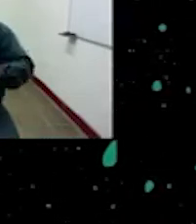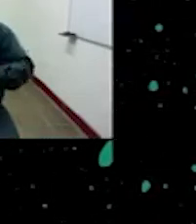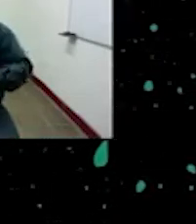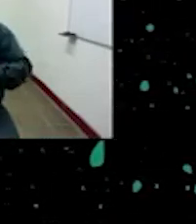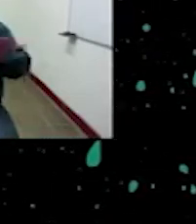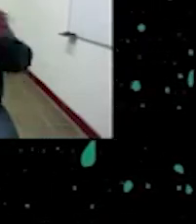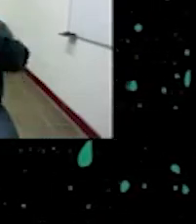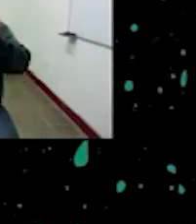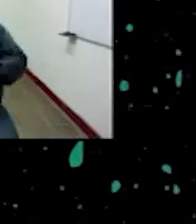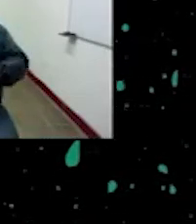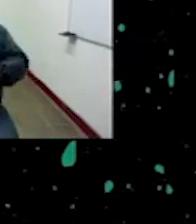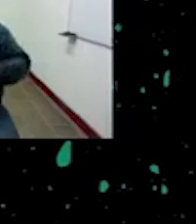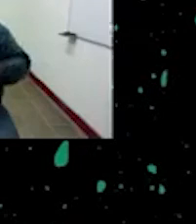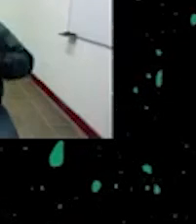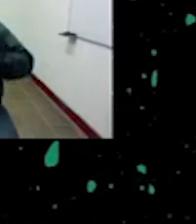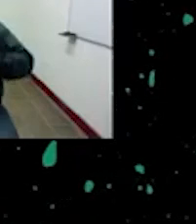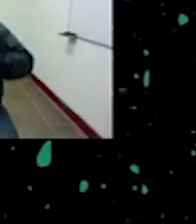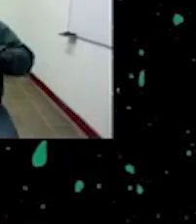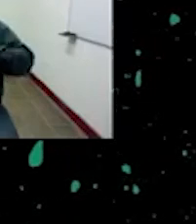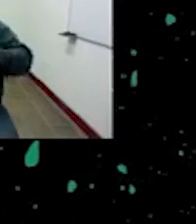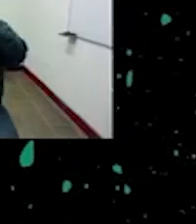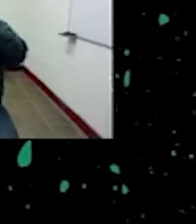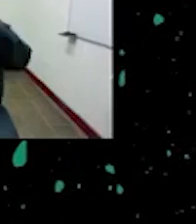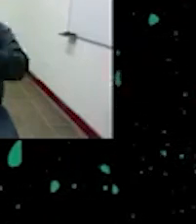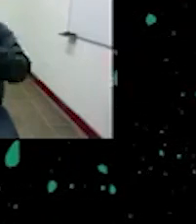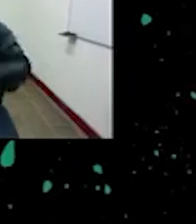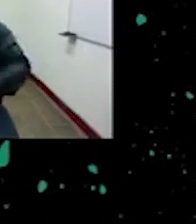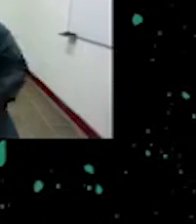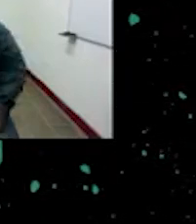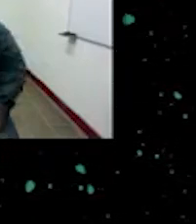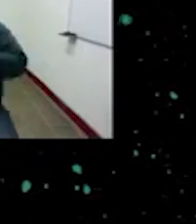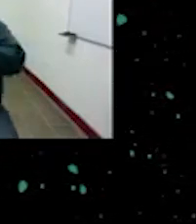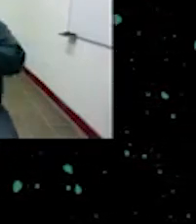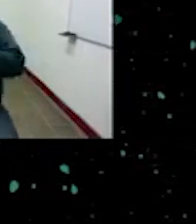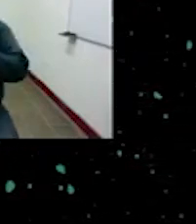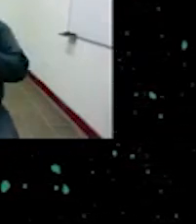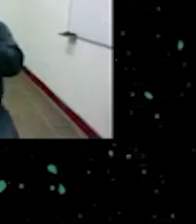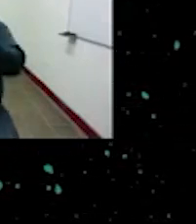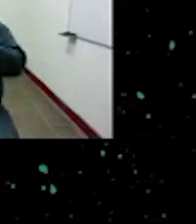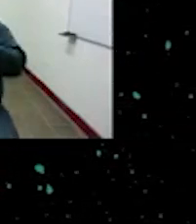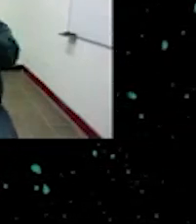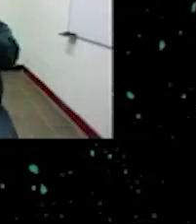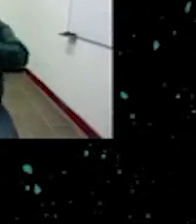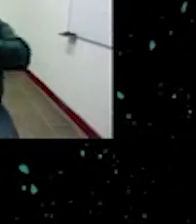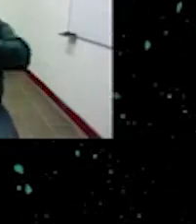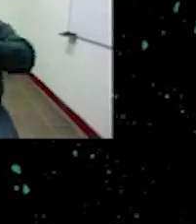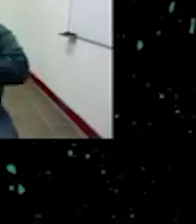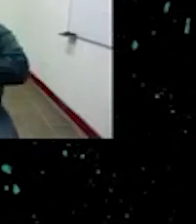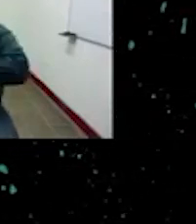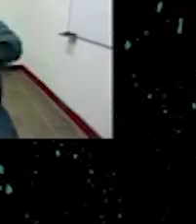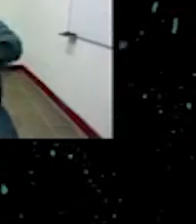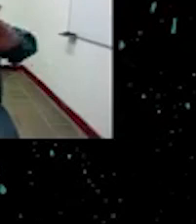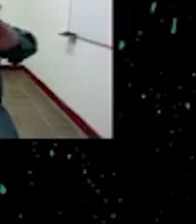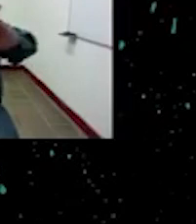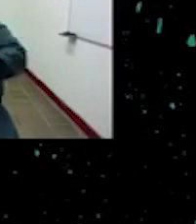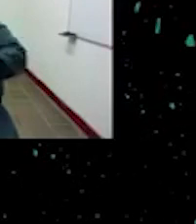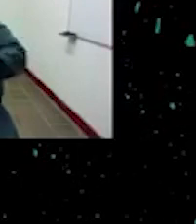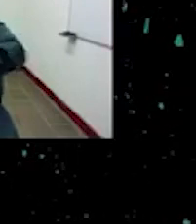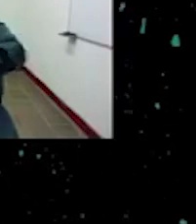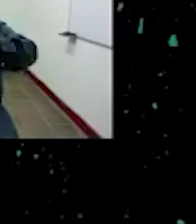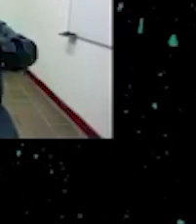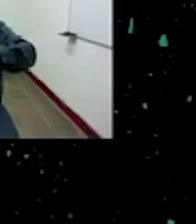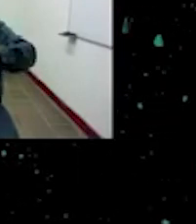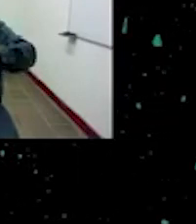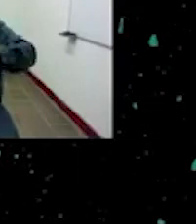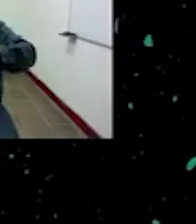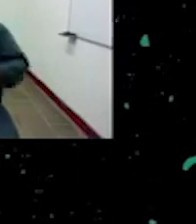hay una creencia, una tradición, hay amor, hay rechazo a las expresiones de sometimiento que se han dado durante toda la historia de la humanidad. Gracias.